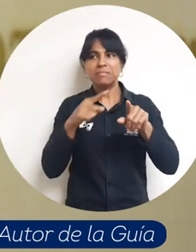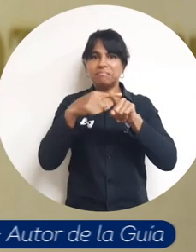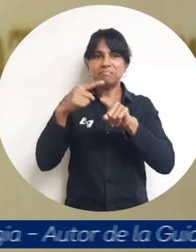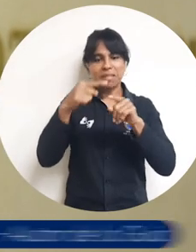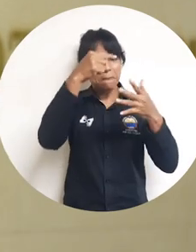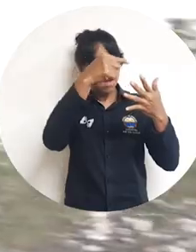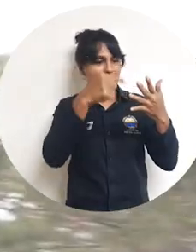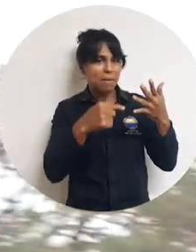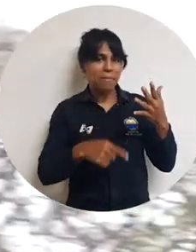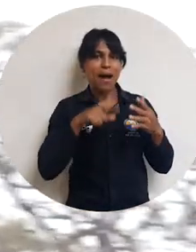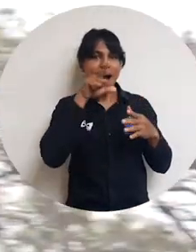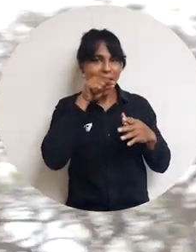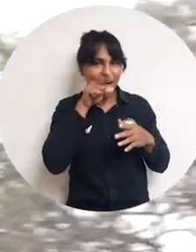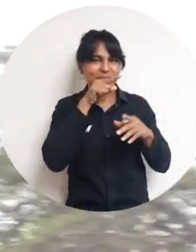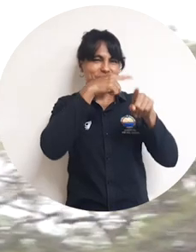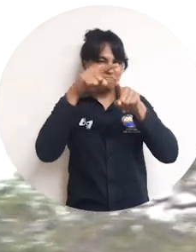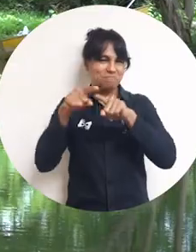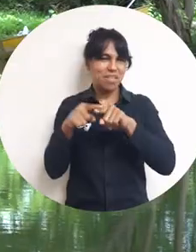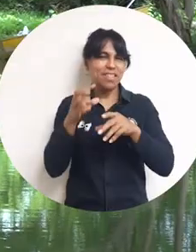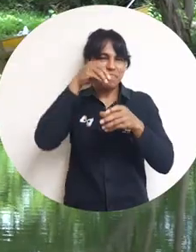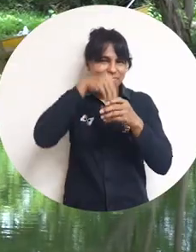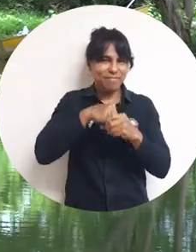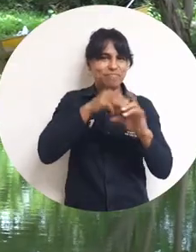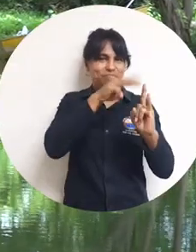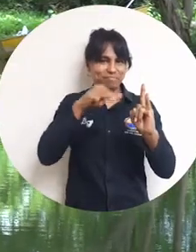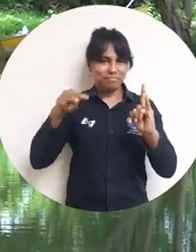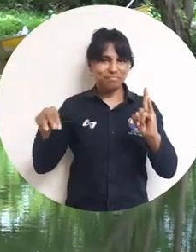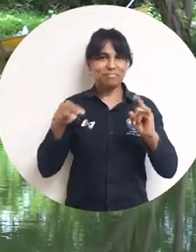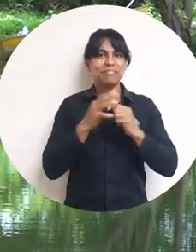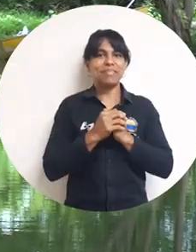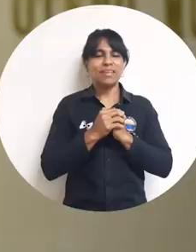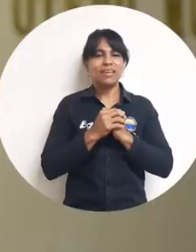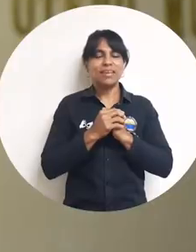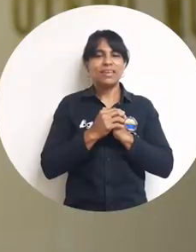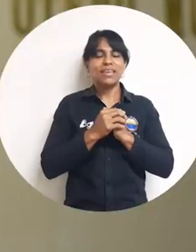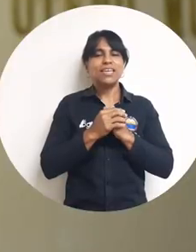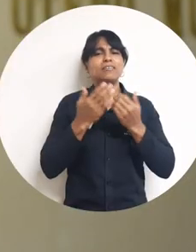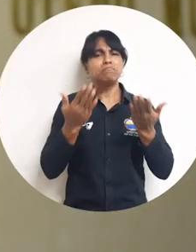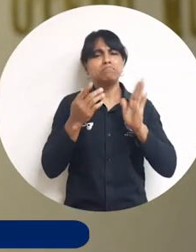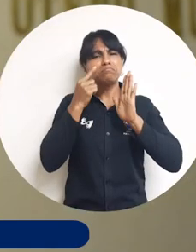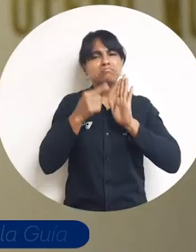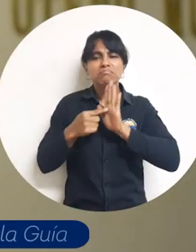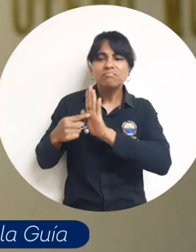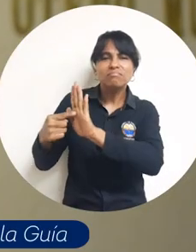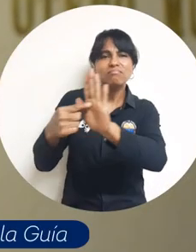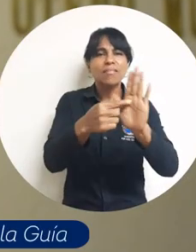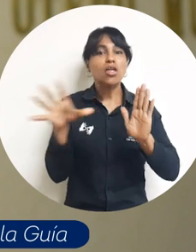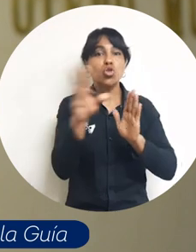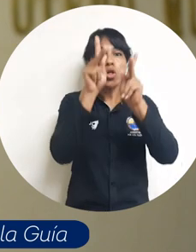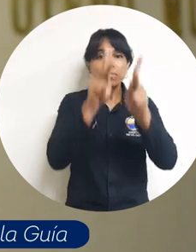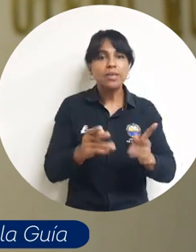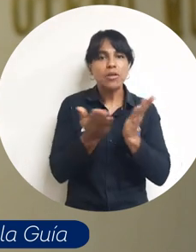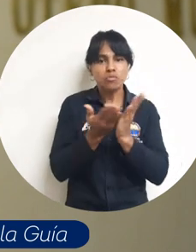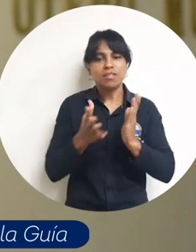características básicas de la bifauna con la que cuenta la Universidad del Magdalena. Dar a conocer a todo el campus y a toda la